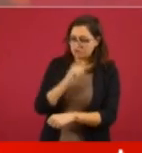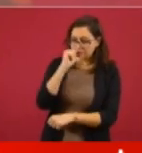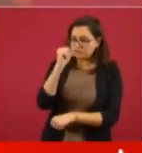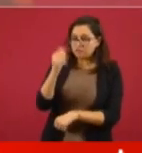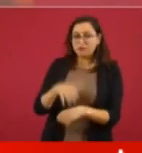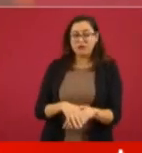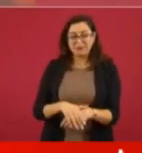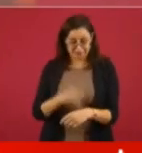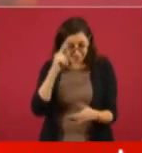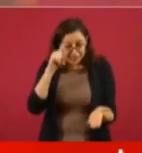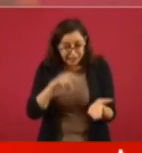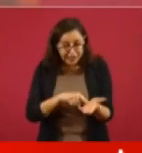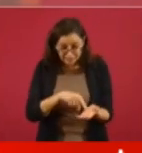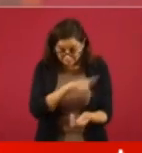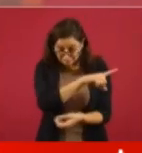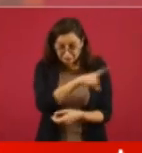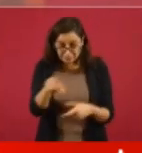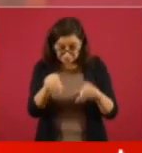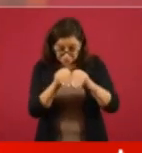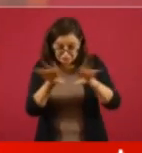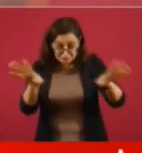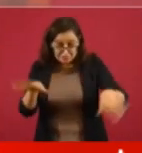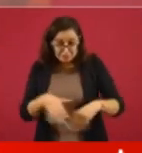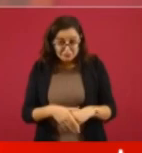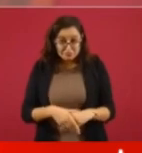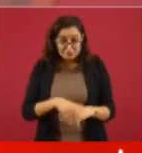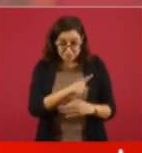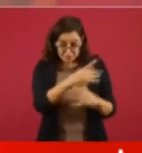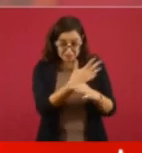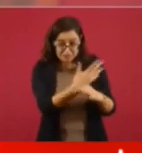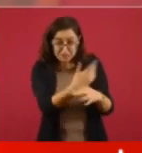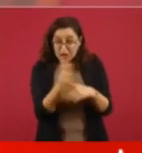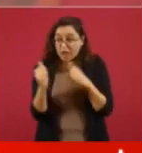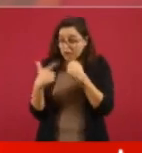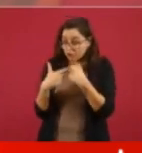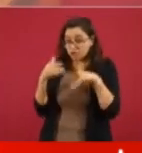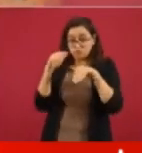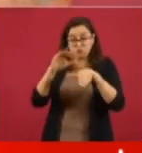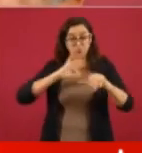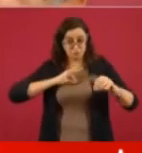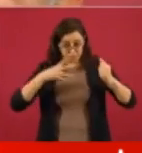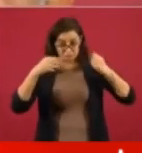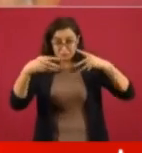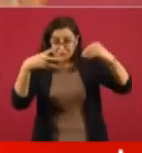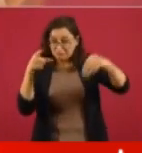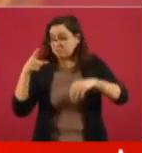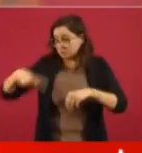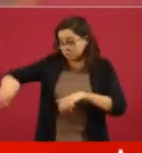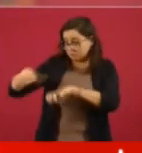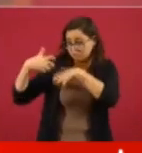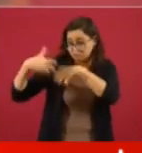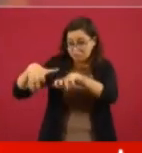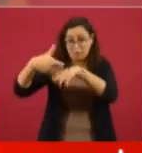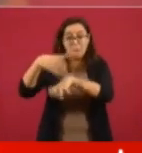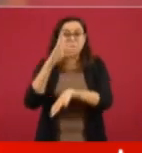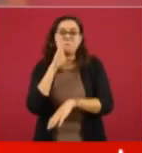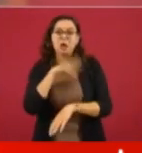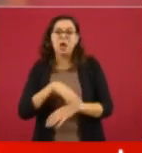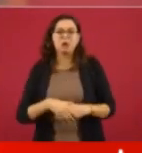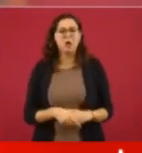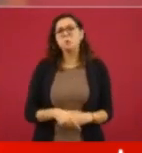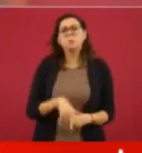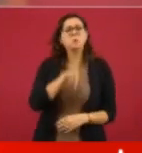¿Han cuestionado eso? No, nadie,